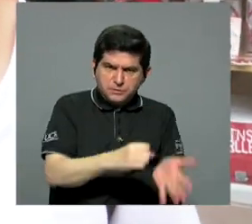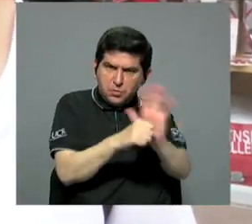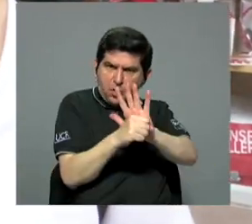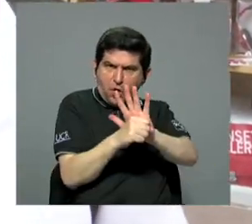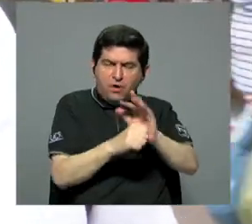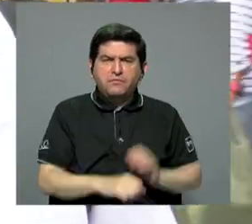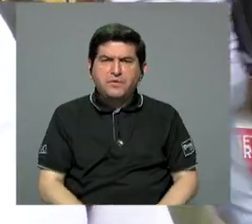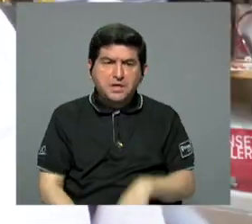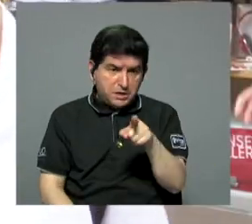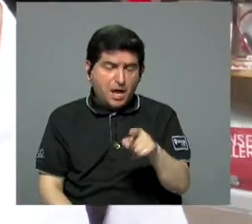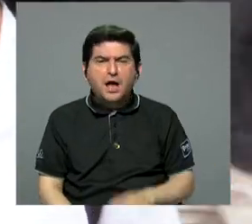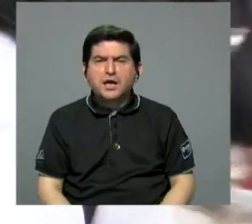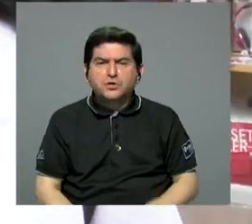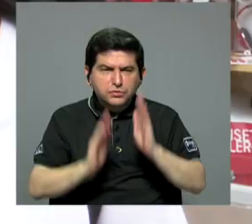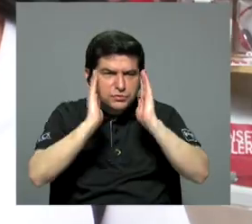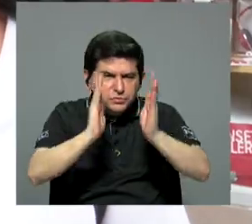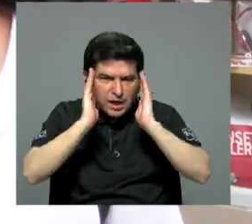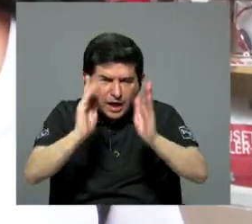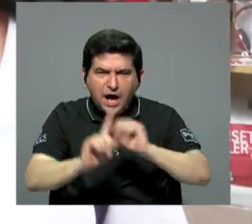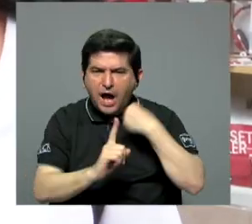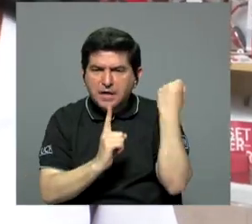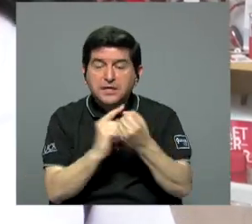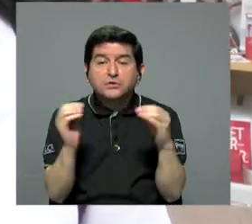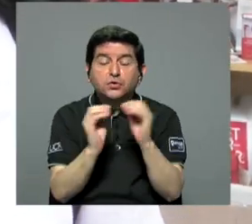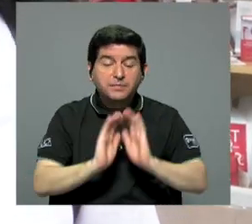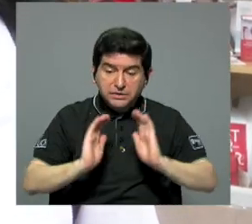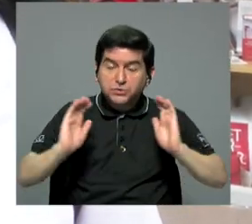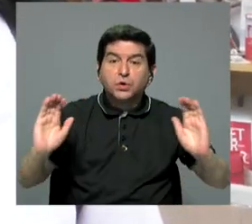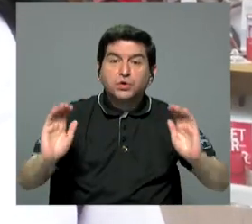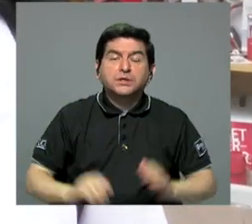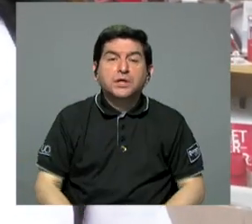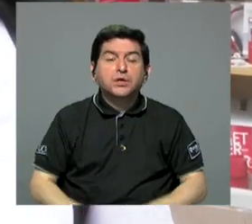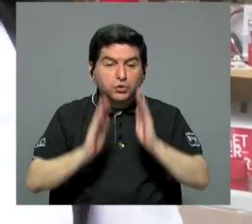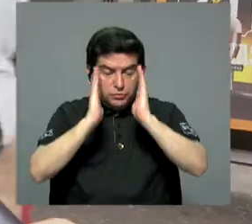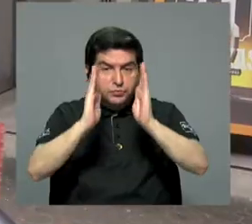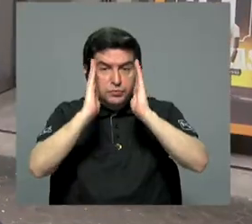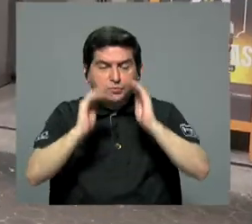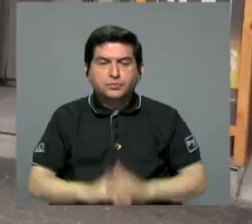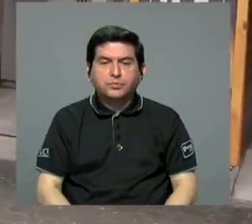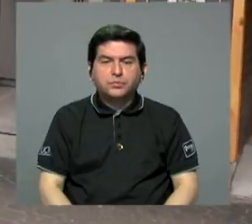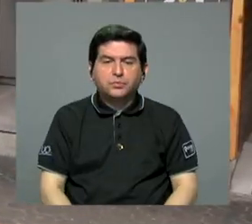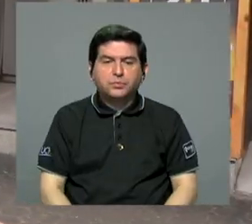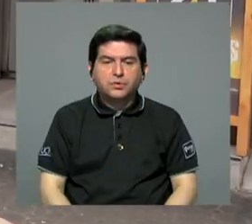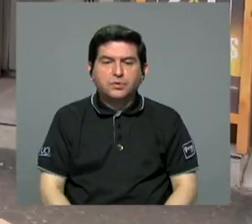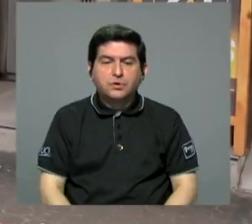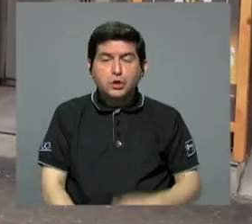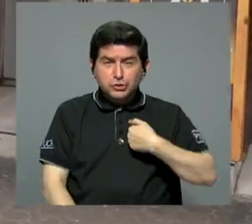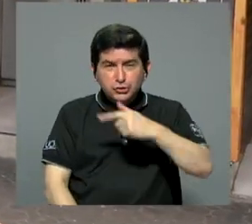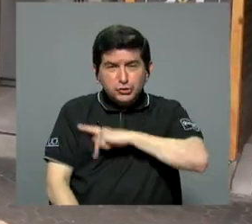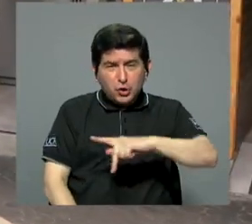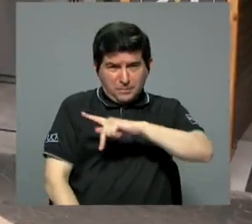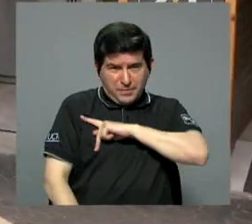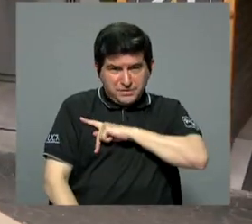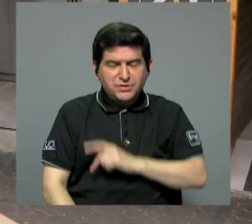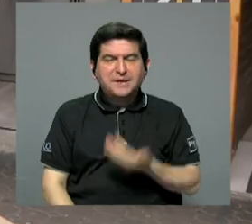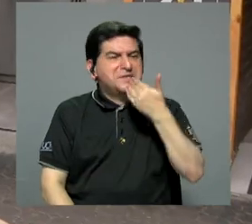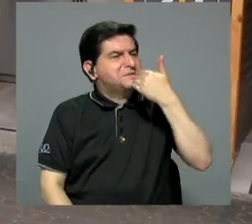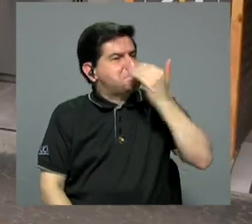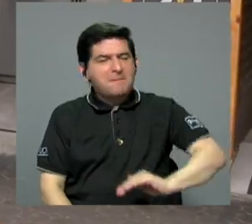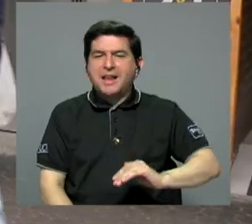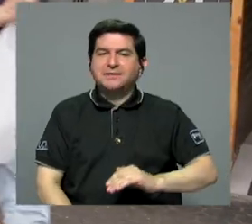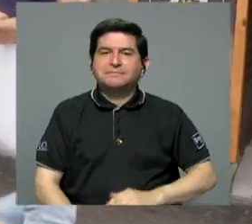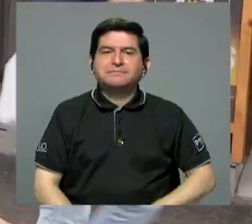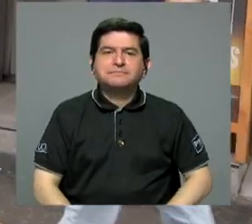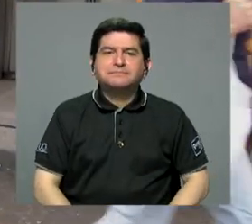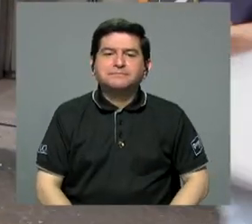ellos han estado pendientes con eso, más con los chiquitos, han estado muy pendientes. Bueno, a mí en lo personal ha sido malo, ya